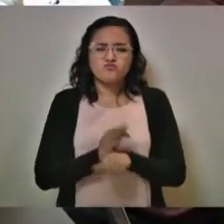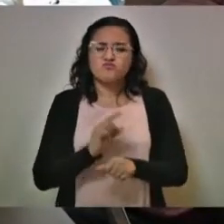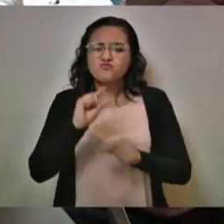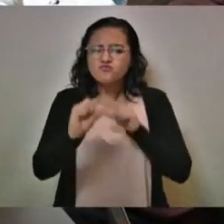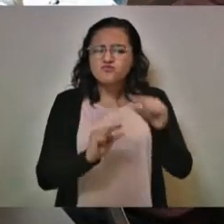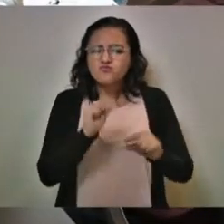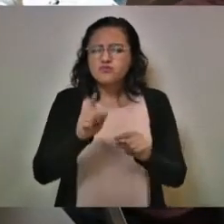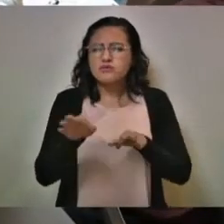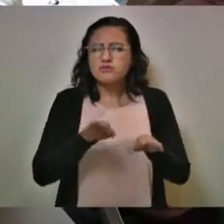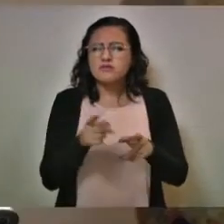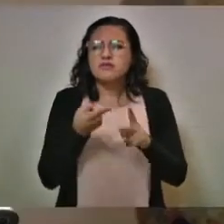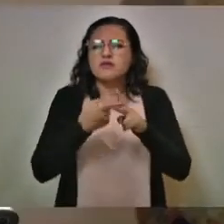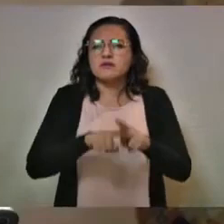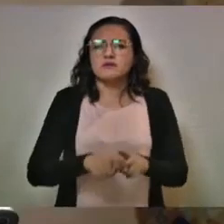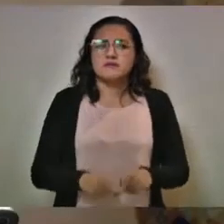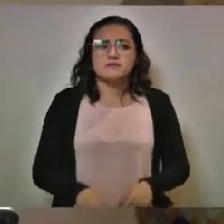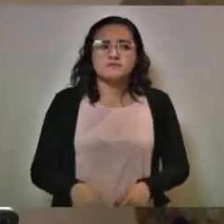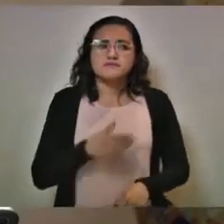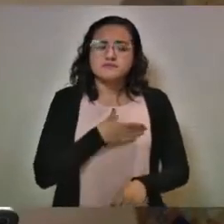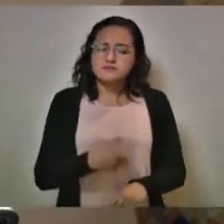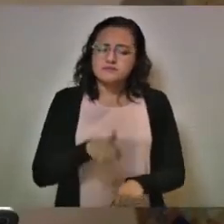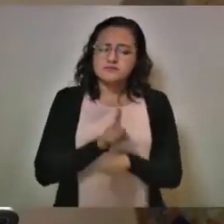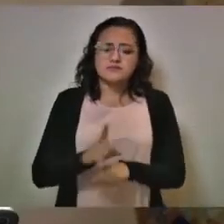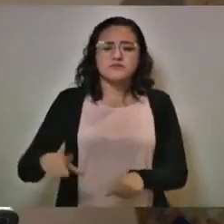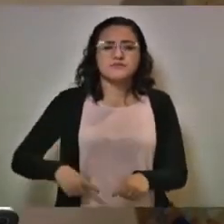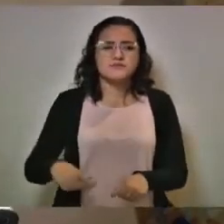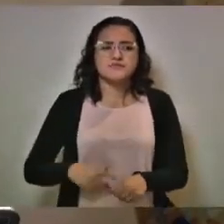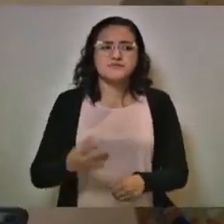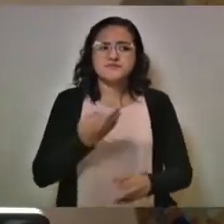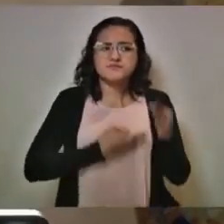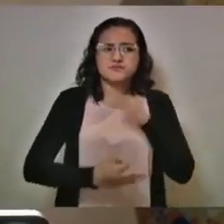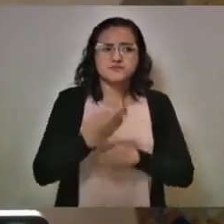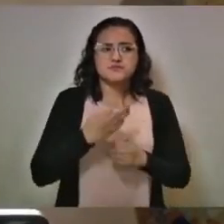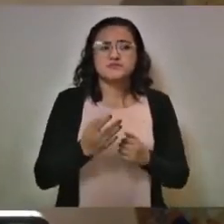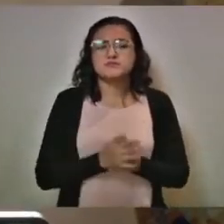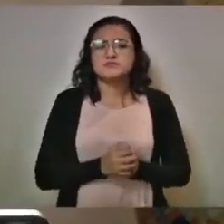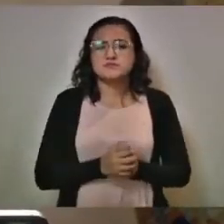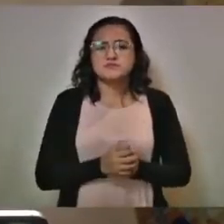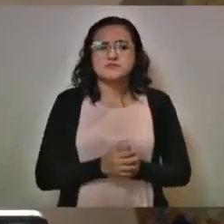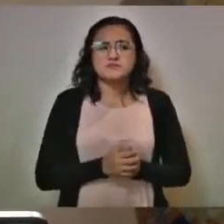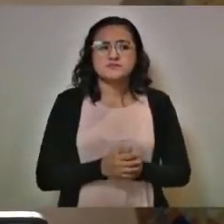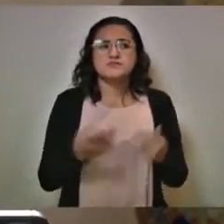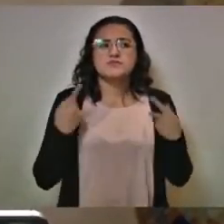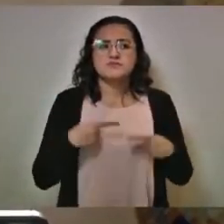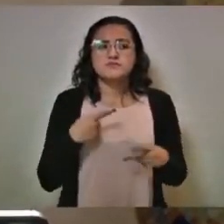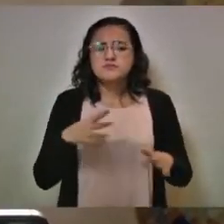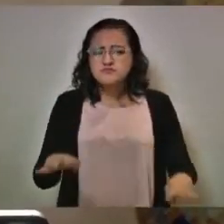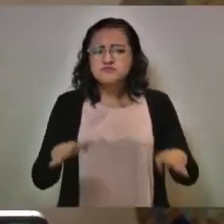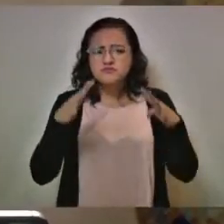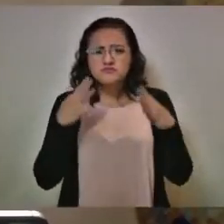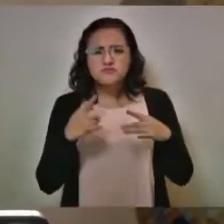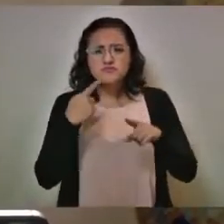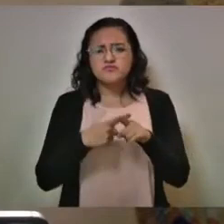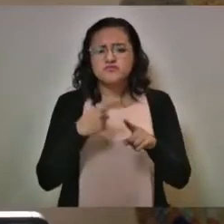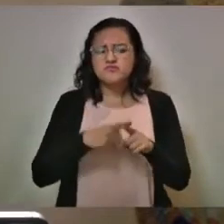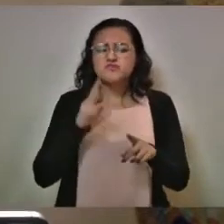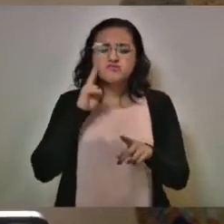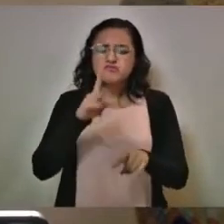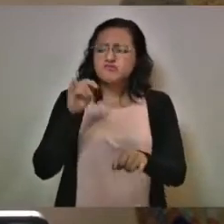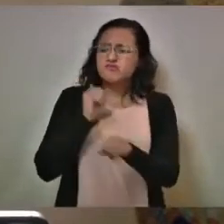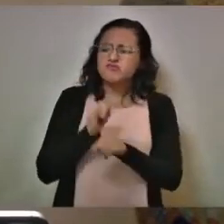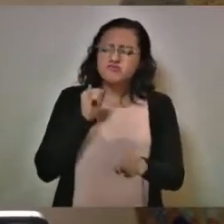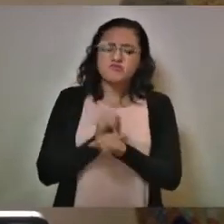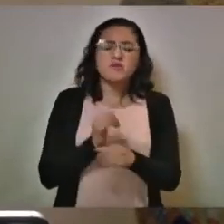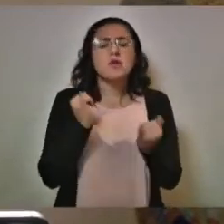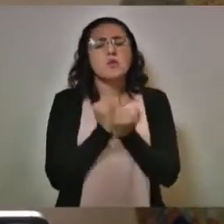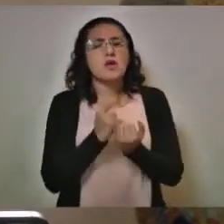reactivación económica. Buenos días, gobernador. Gracias. Buenos días a todas las personas que nos ven a través de las redes sociales, nos